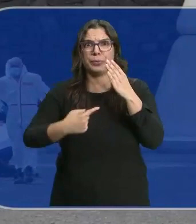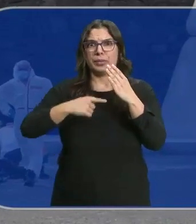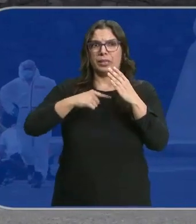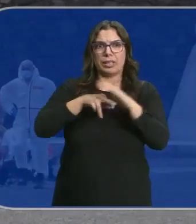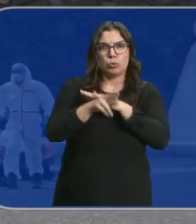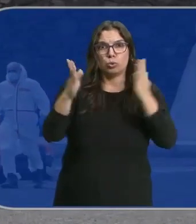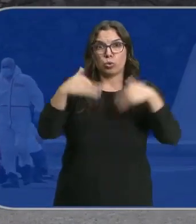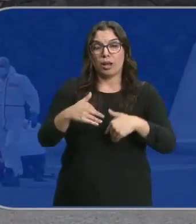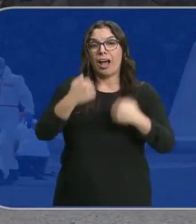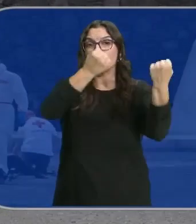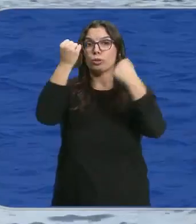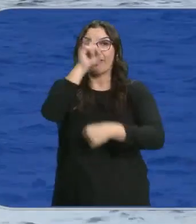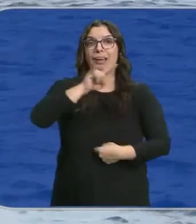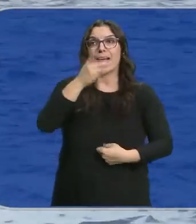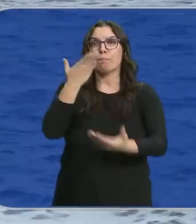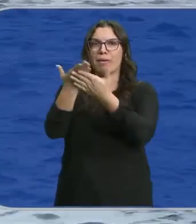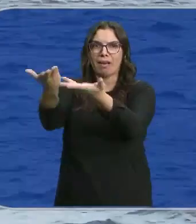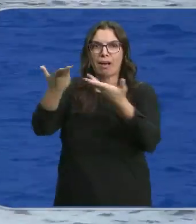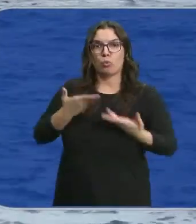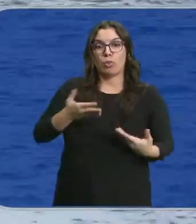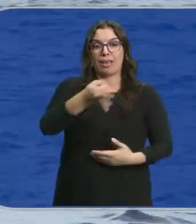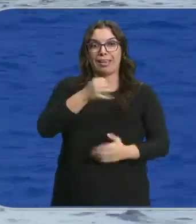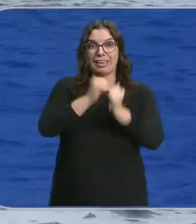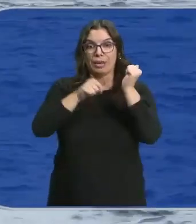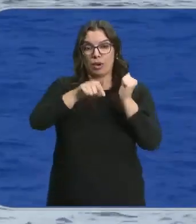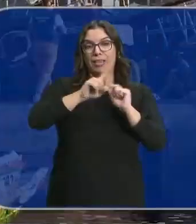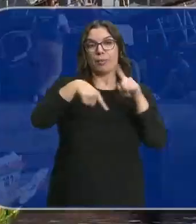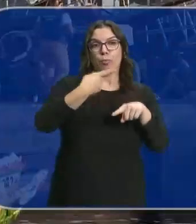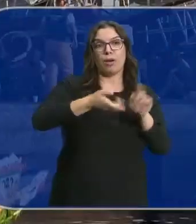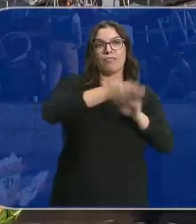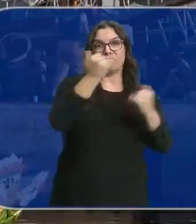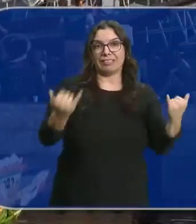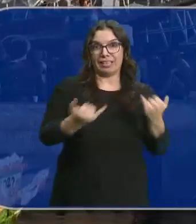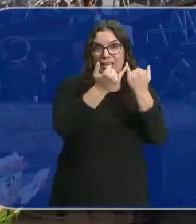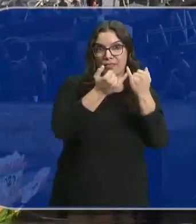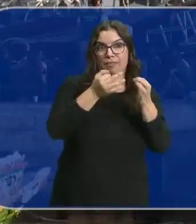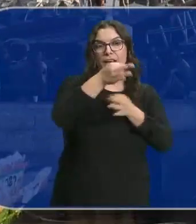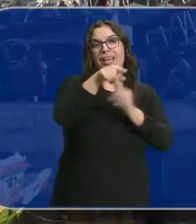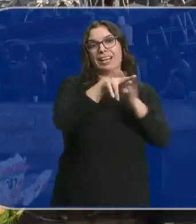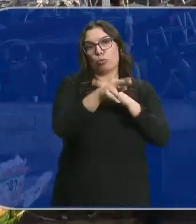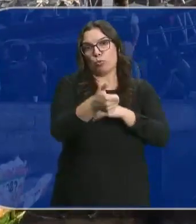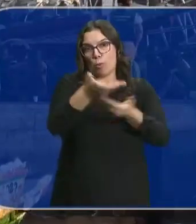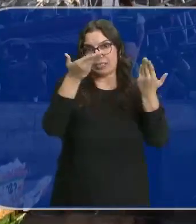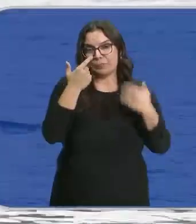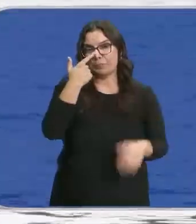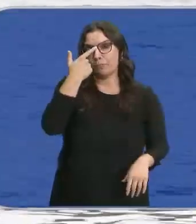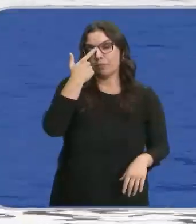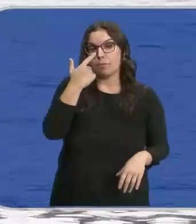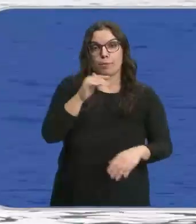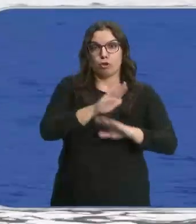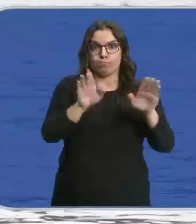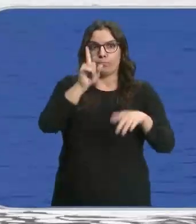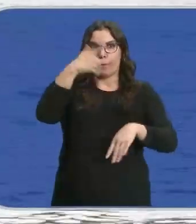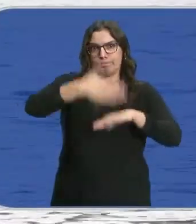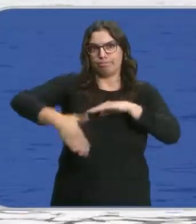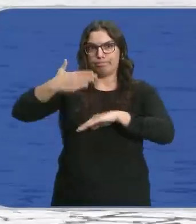Las autoridades canarias piden ayuda. Del hierro, muchos de estos migrantes se trasladan a Tenerife, donde hay más medios para atenderlos. Pero hasta